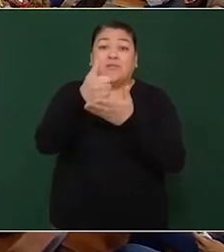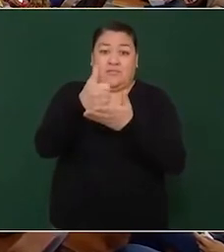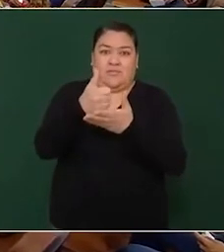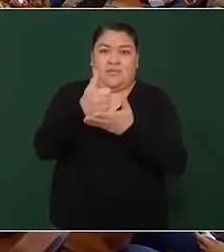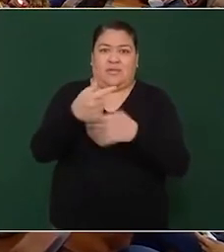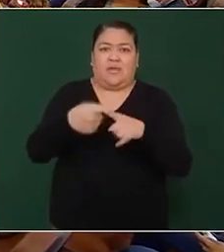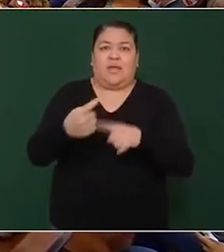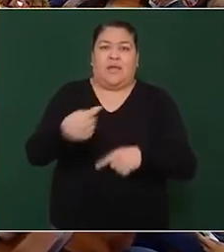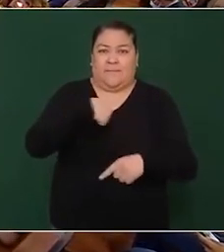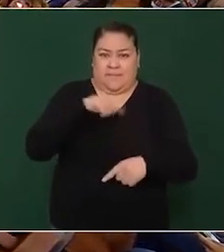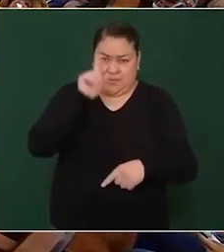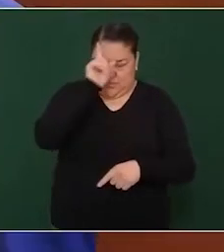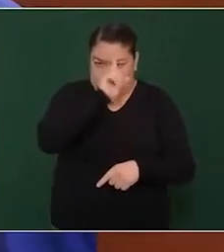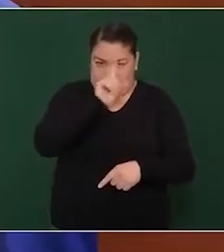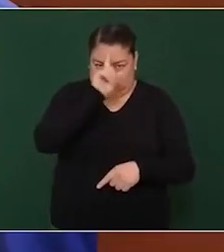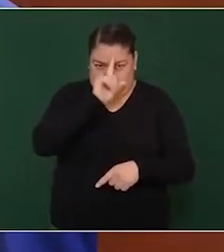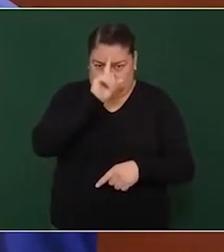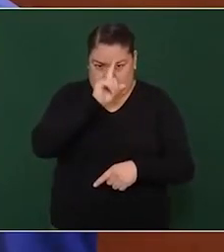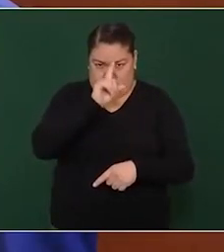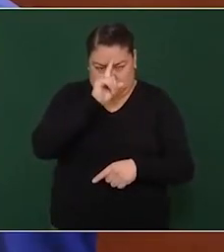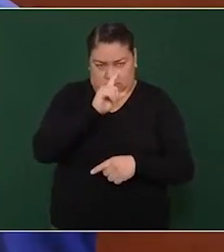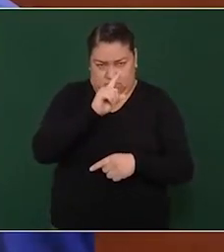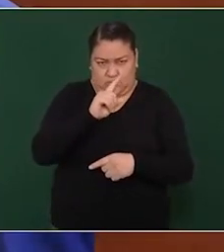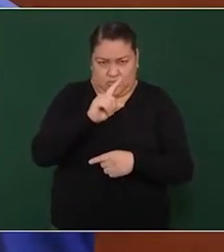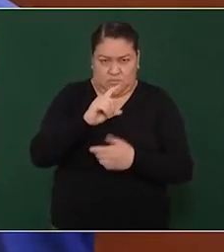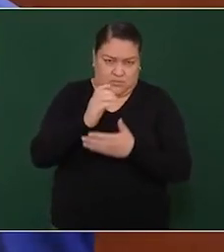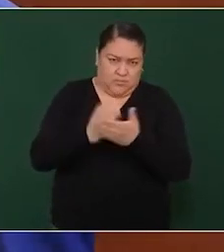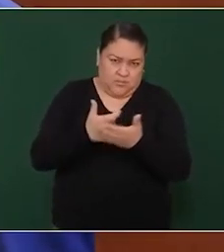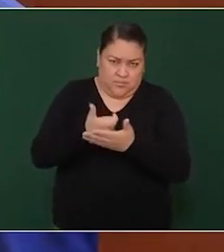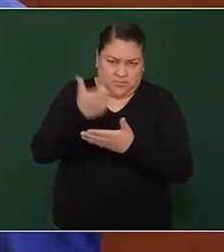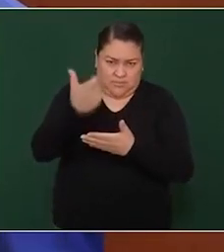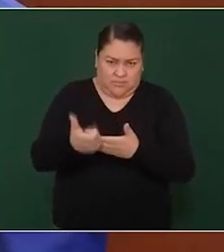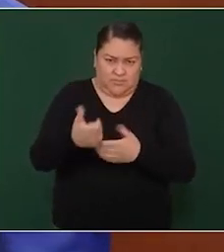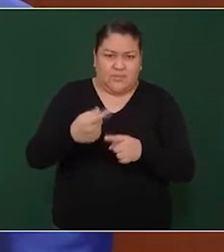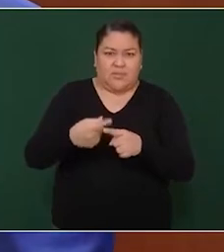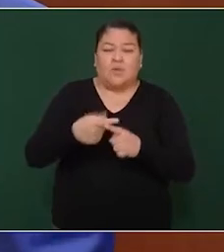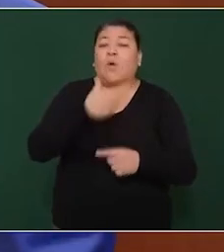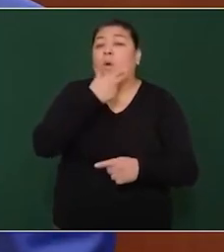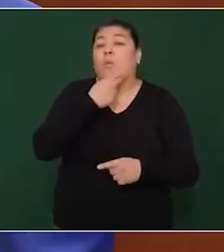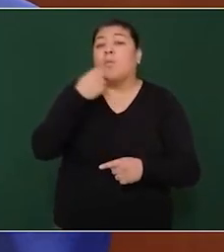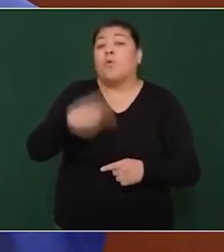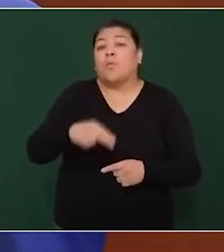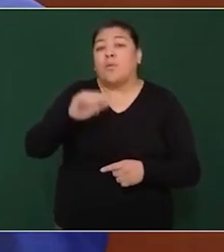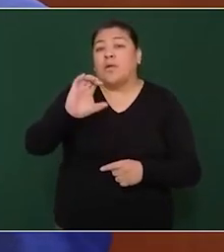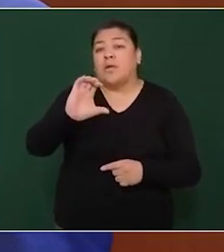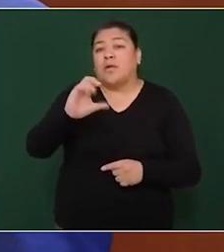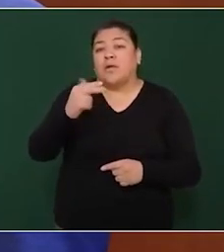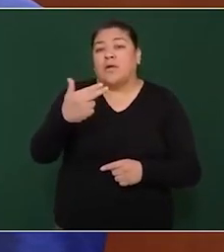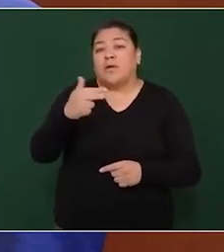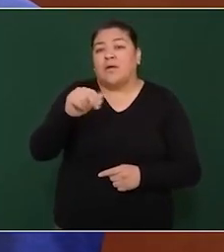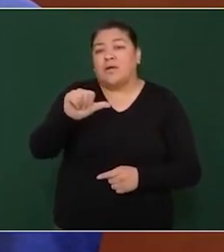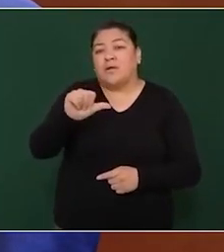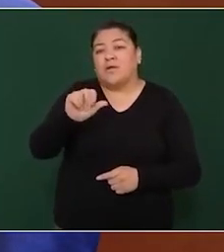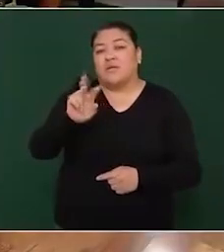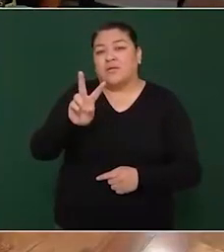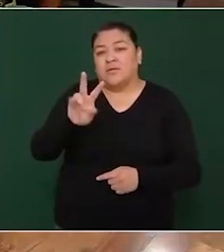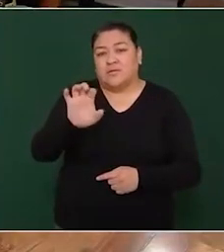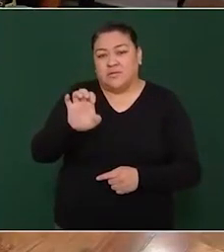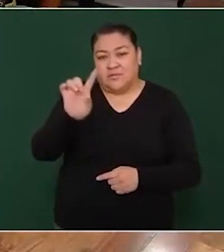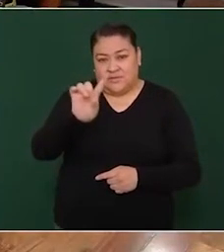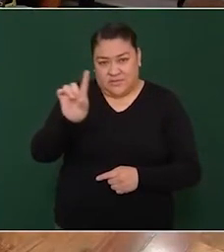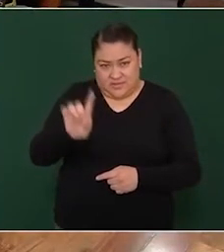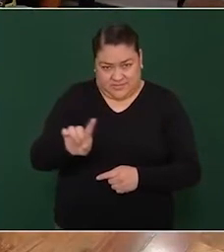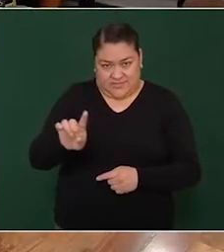honorario Daniel Chávez y una